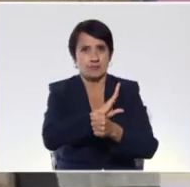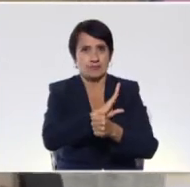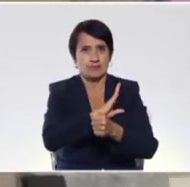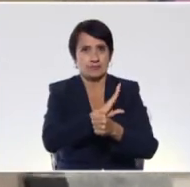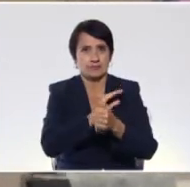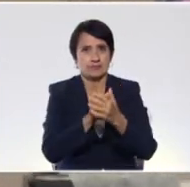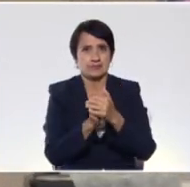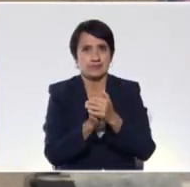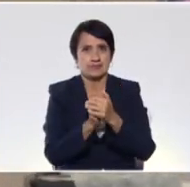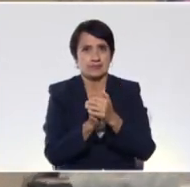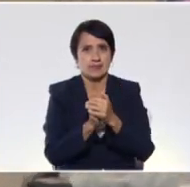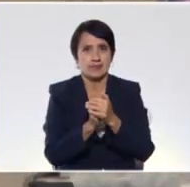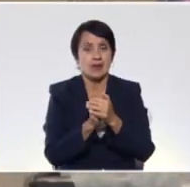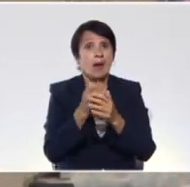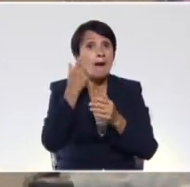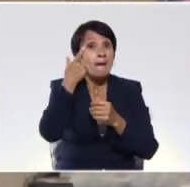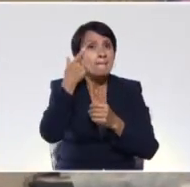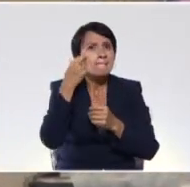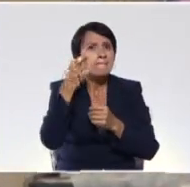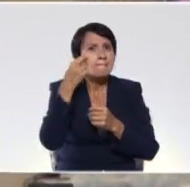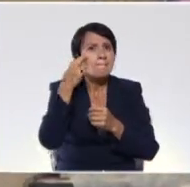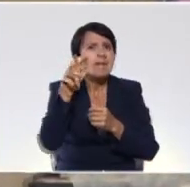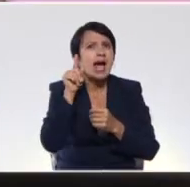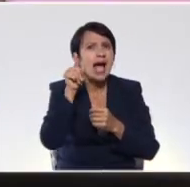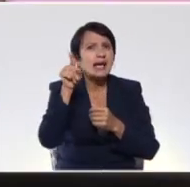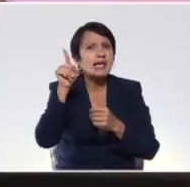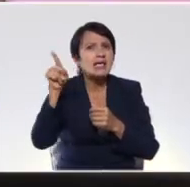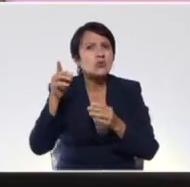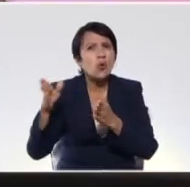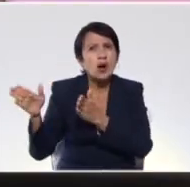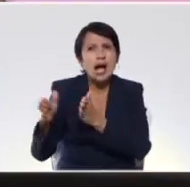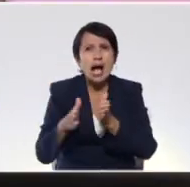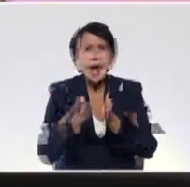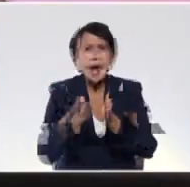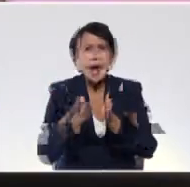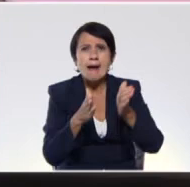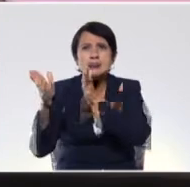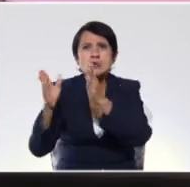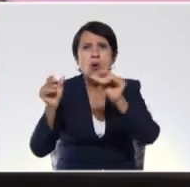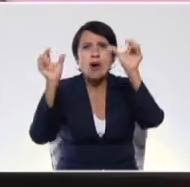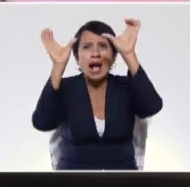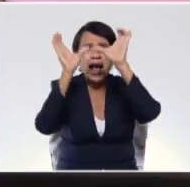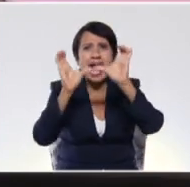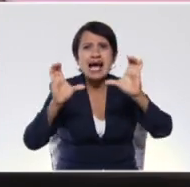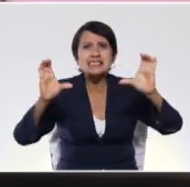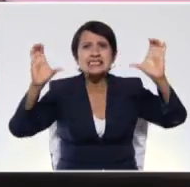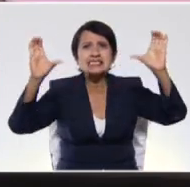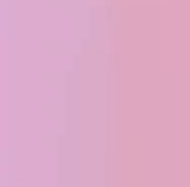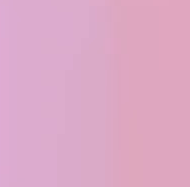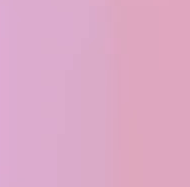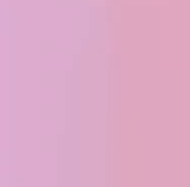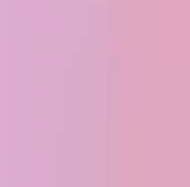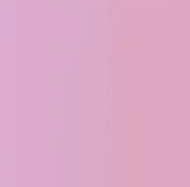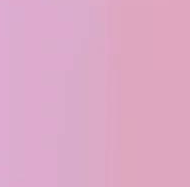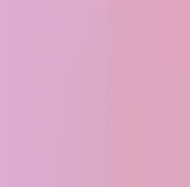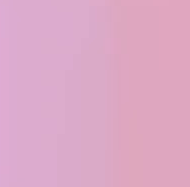por aquellos caminos de Castilla, Castilla, es un sustantivo propio,